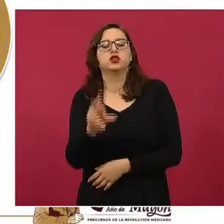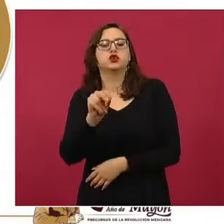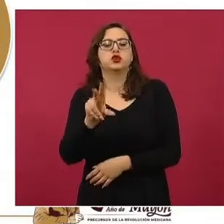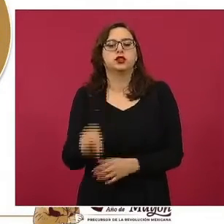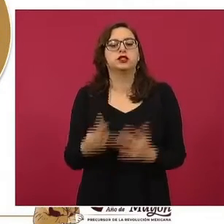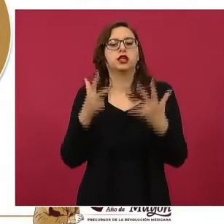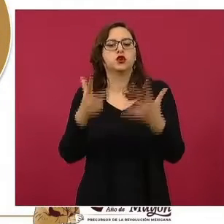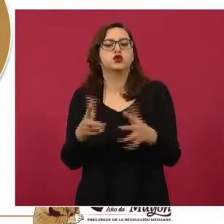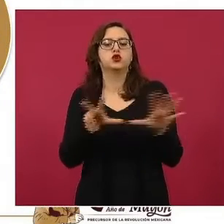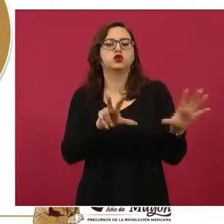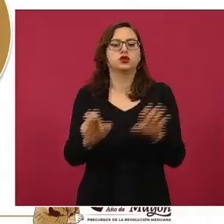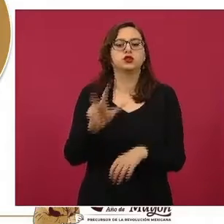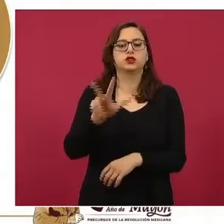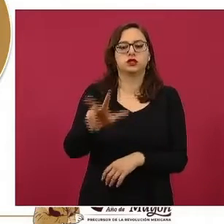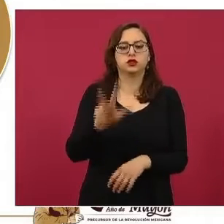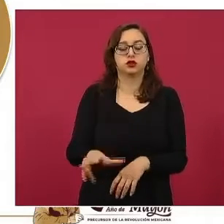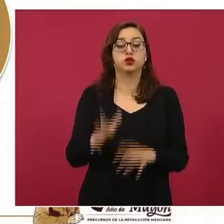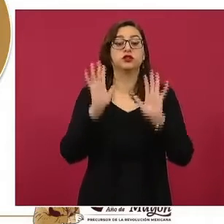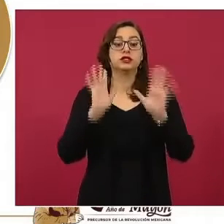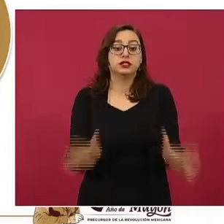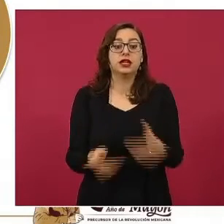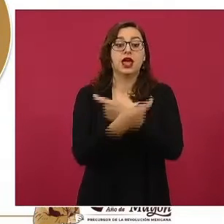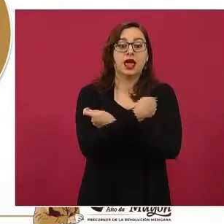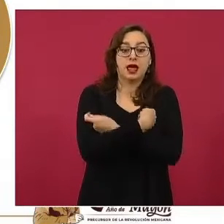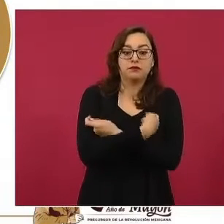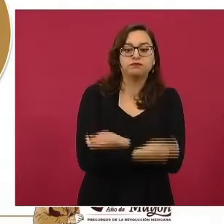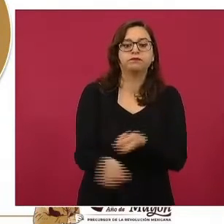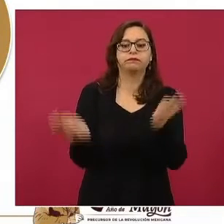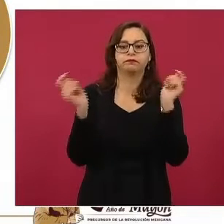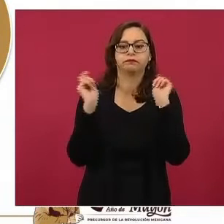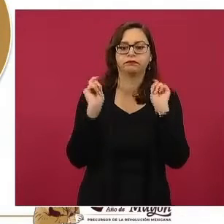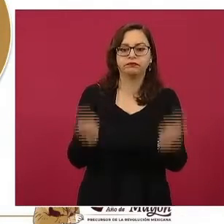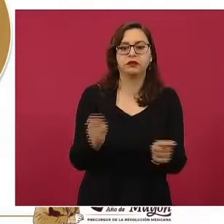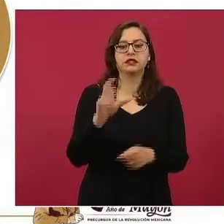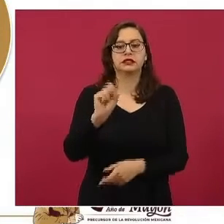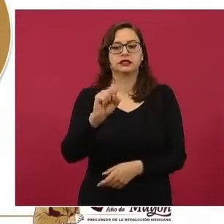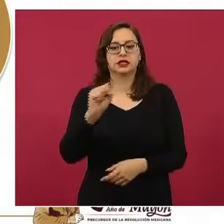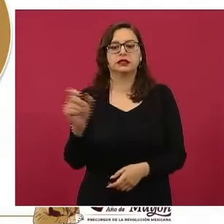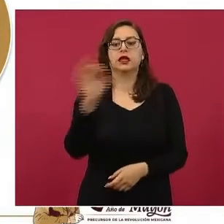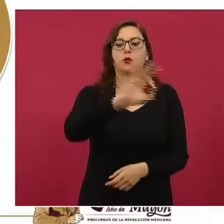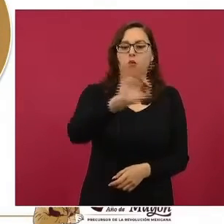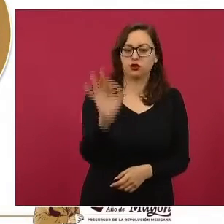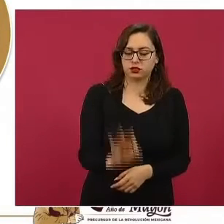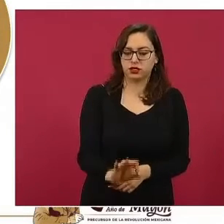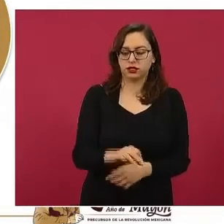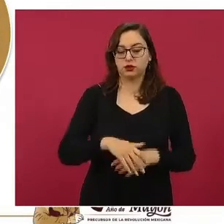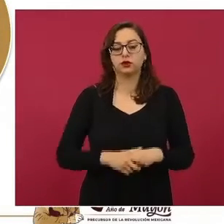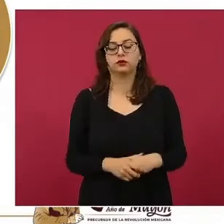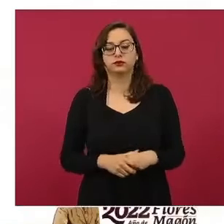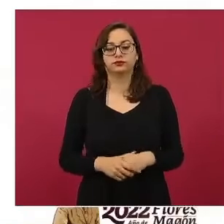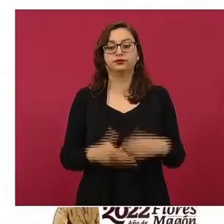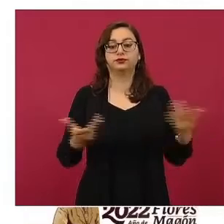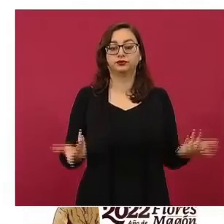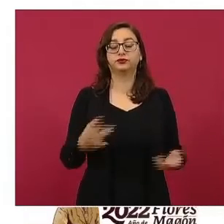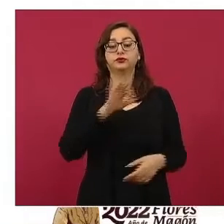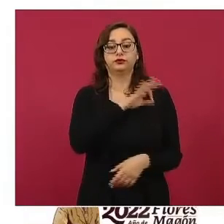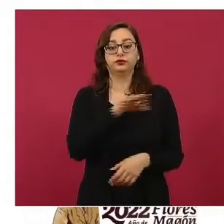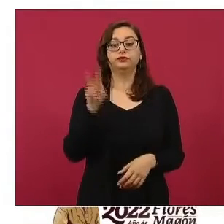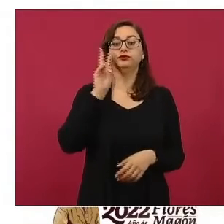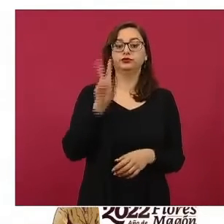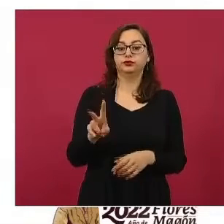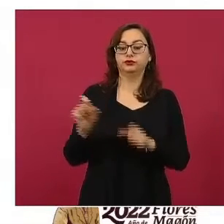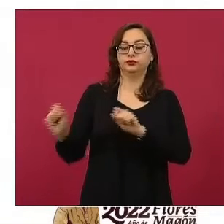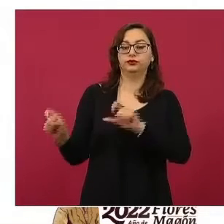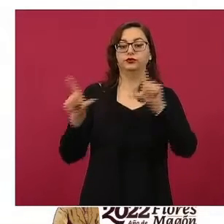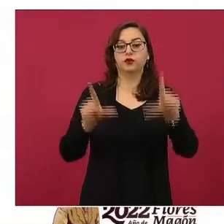y cuatro millones. En la siguiente lámina se muestra que mediante órdenes de suministro al día de ayer se han